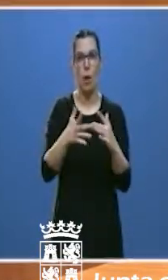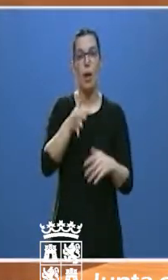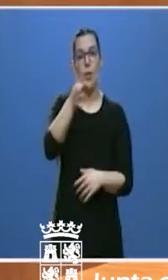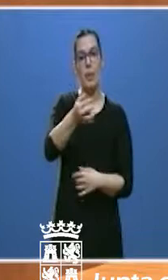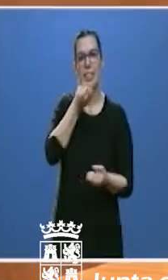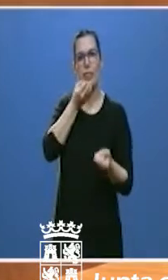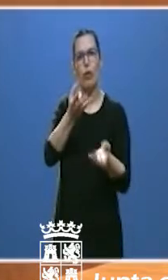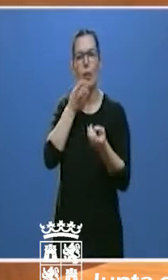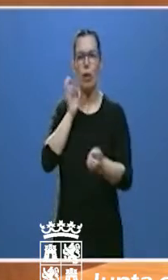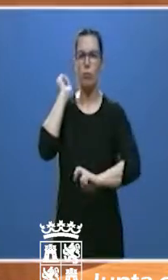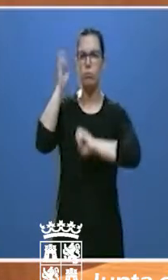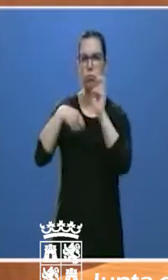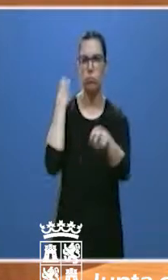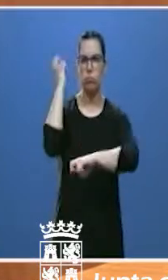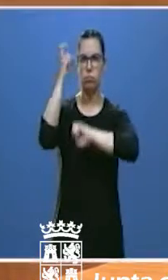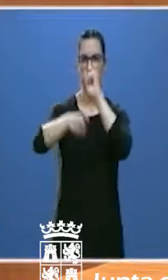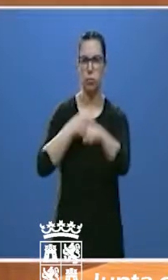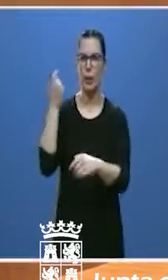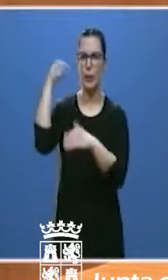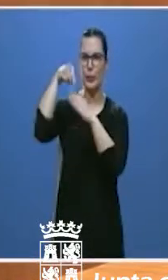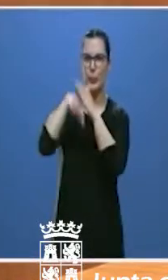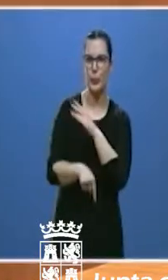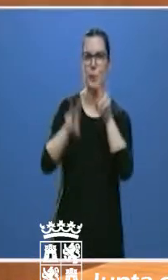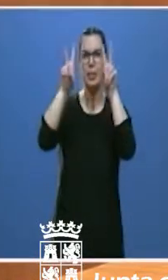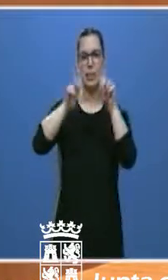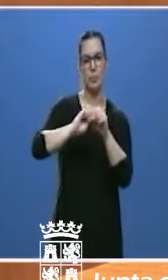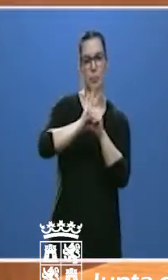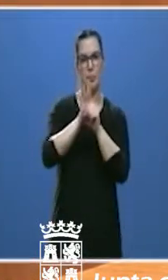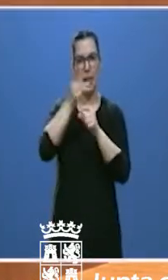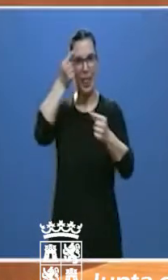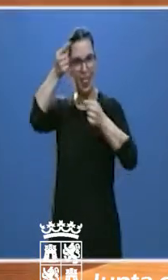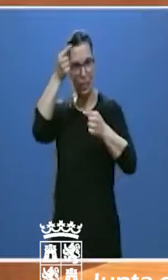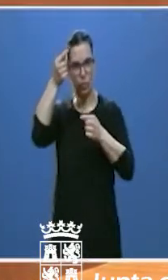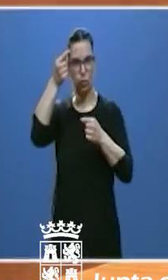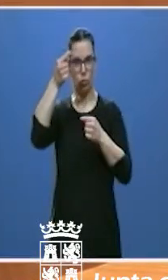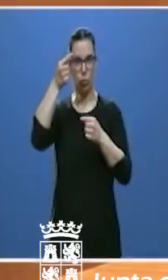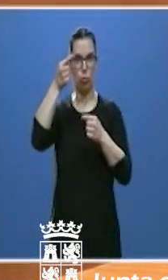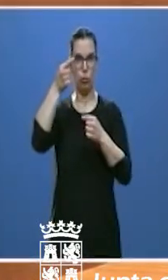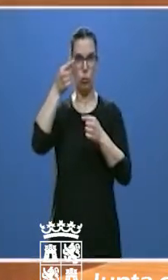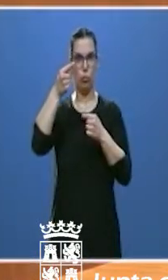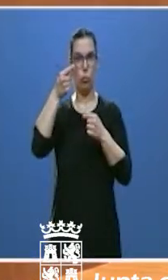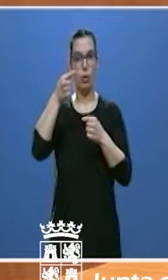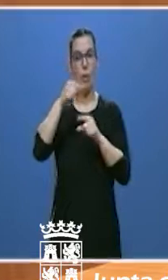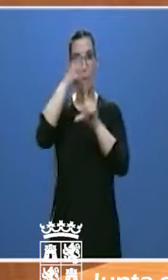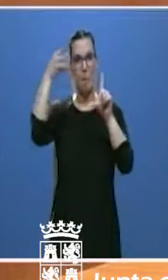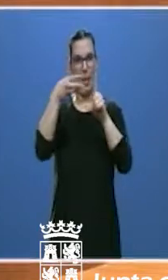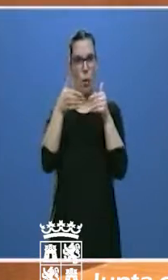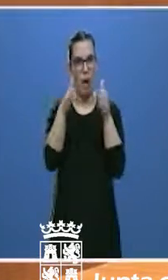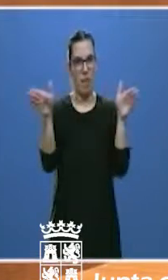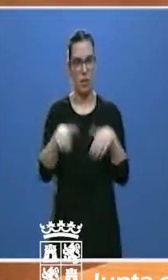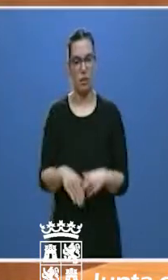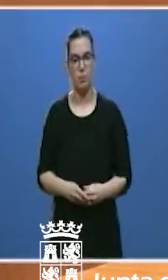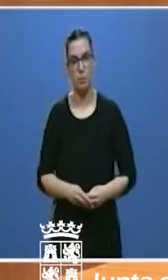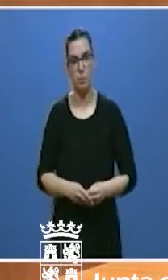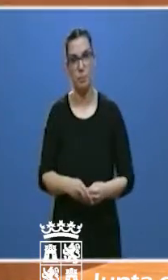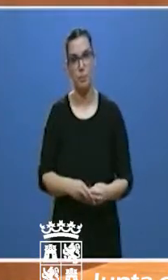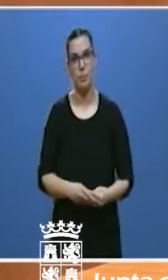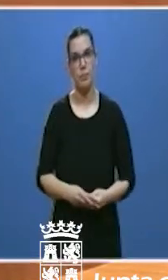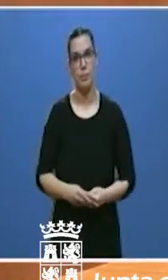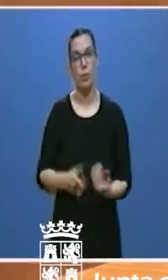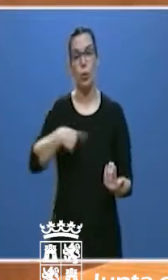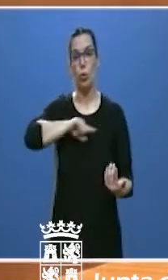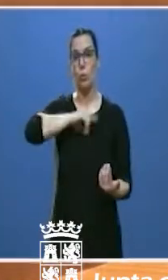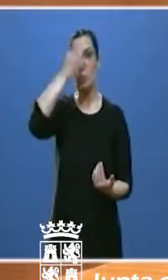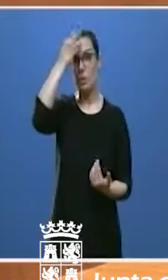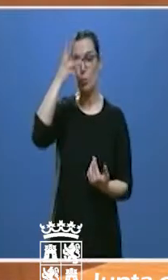actualizada y amplia sobre el COVID-19 en datos abiertos. Consideramos que la